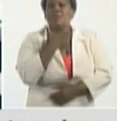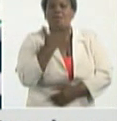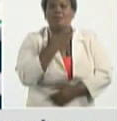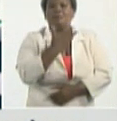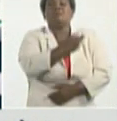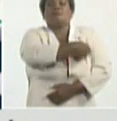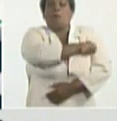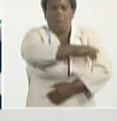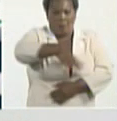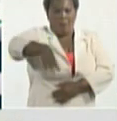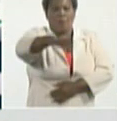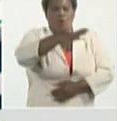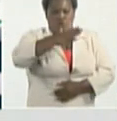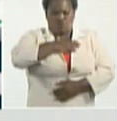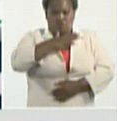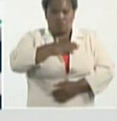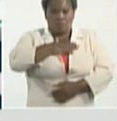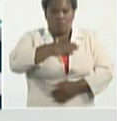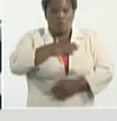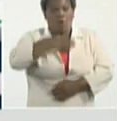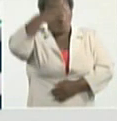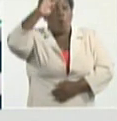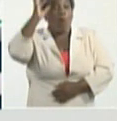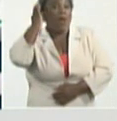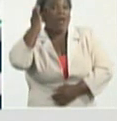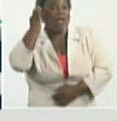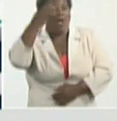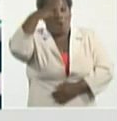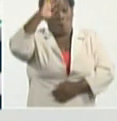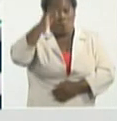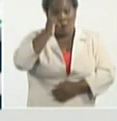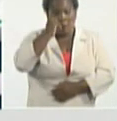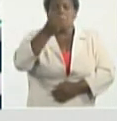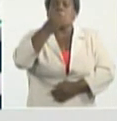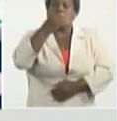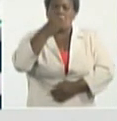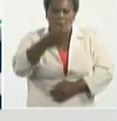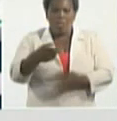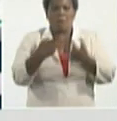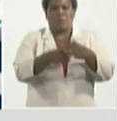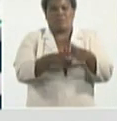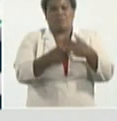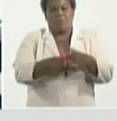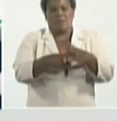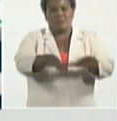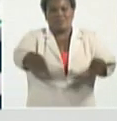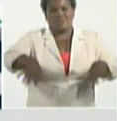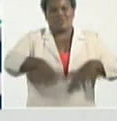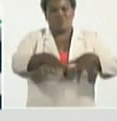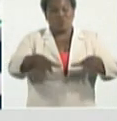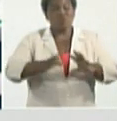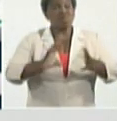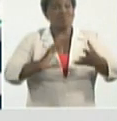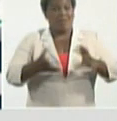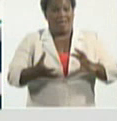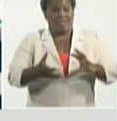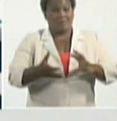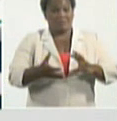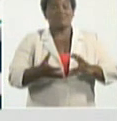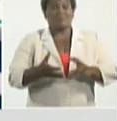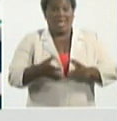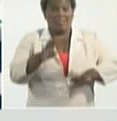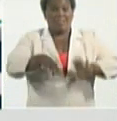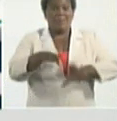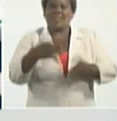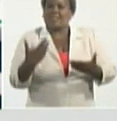nosotros cubanas y cubanos podemos salir de la situación epidemiológica compleja pero depende mucho